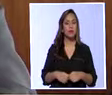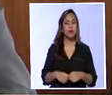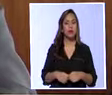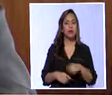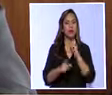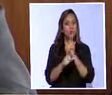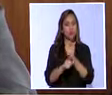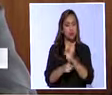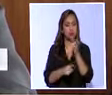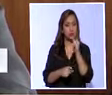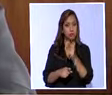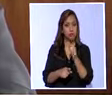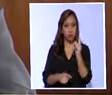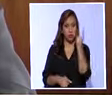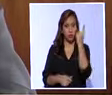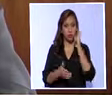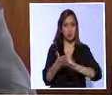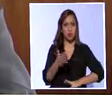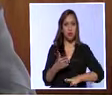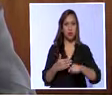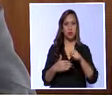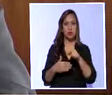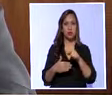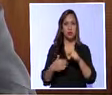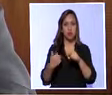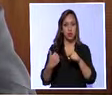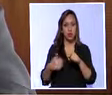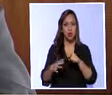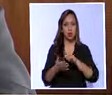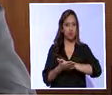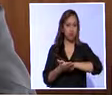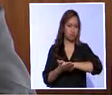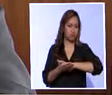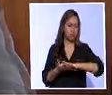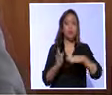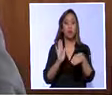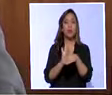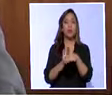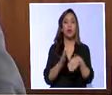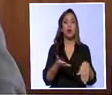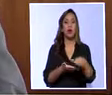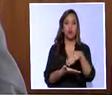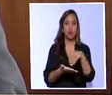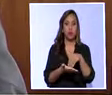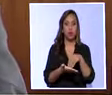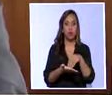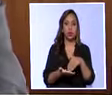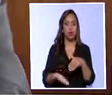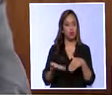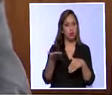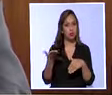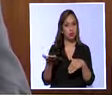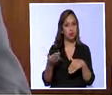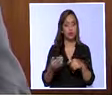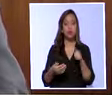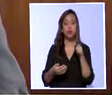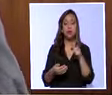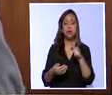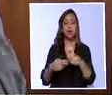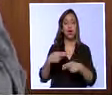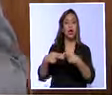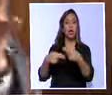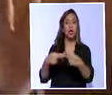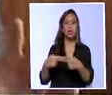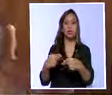Por esta sola vez, quedan extinguidas y en consecuencia el Banco Central del Ecuador, él o la cónyuge sobreviviente y o los herederos,